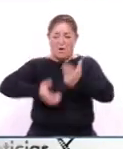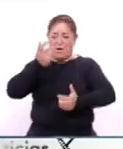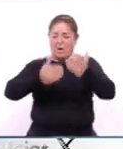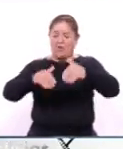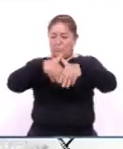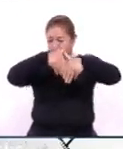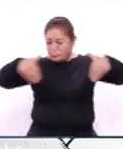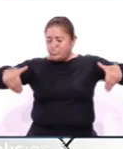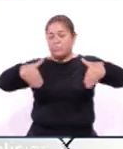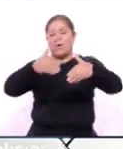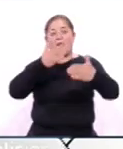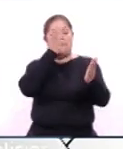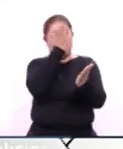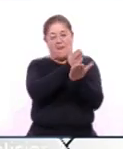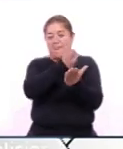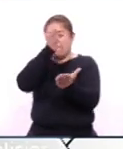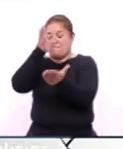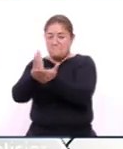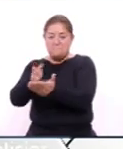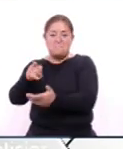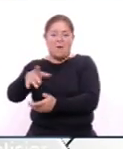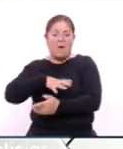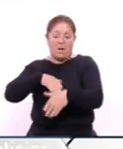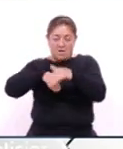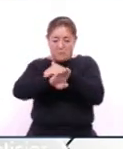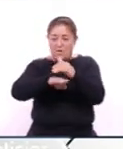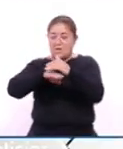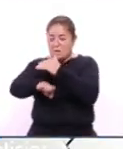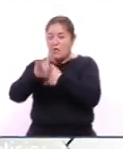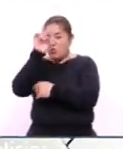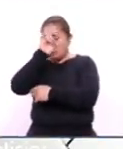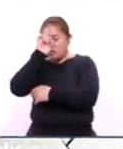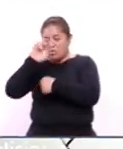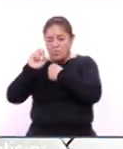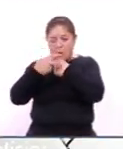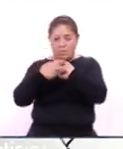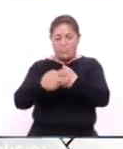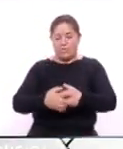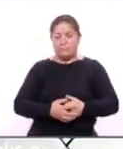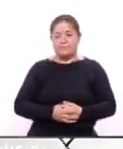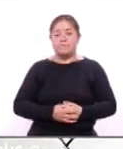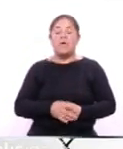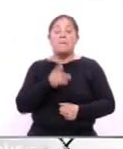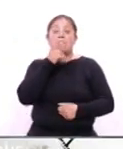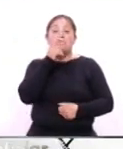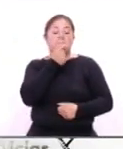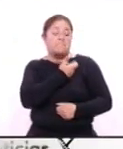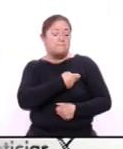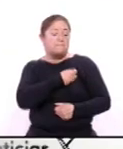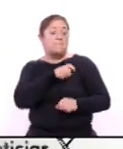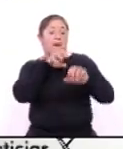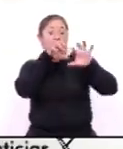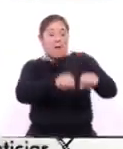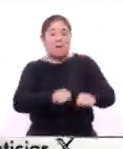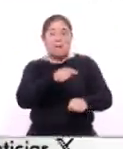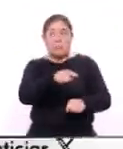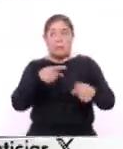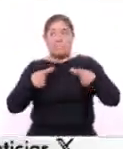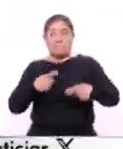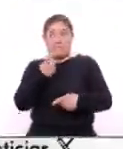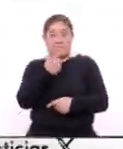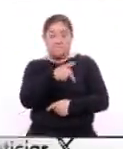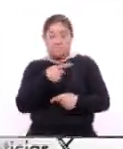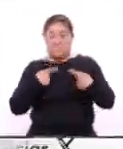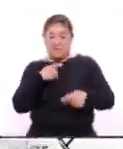en los principales puntos de entrada del Consejo Europeo La policía española detiene a uno de los fugitivos más